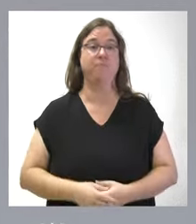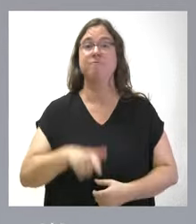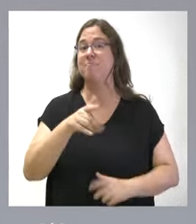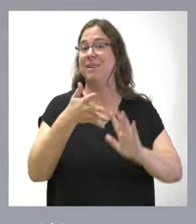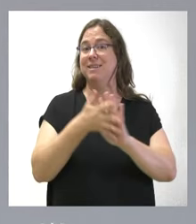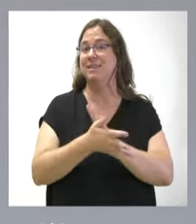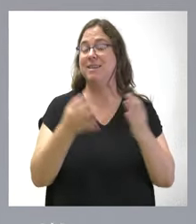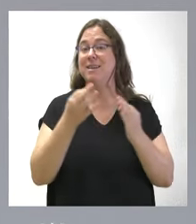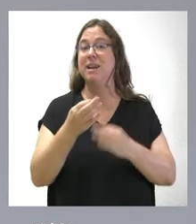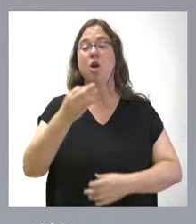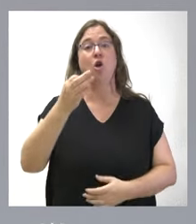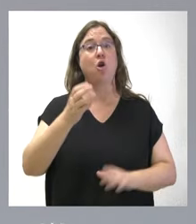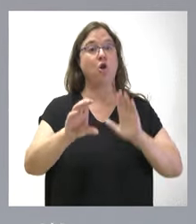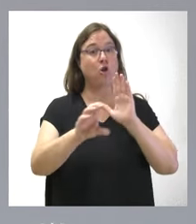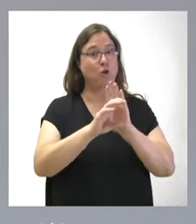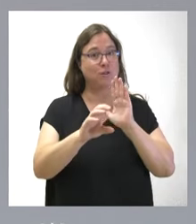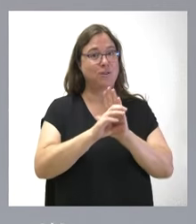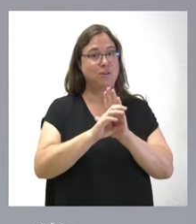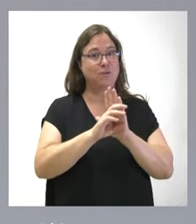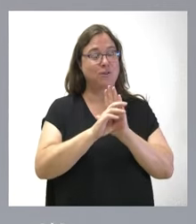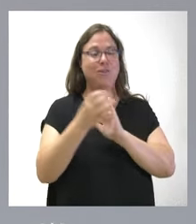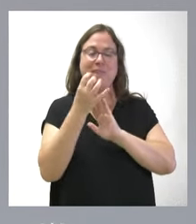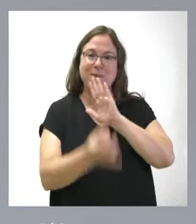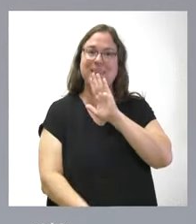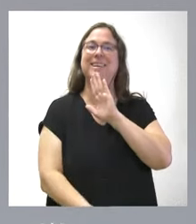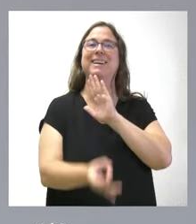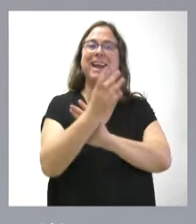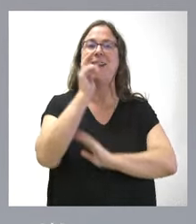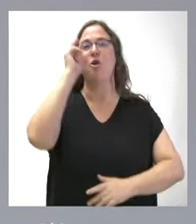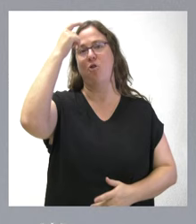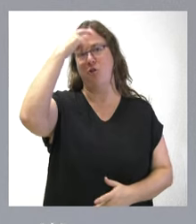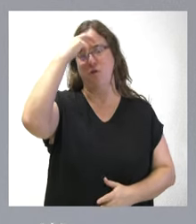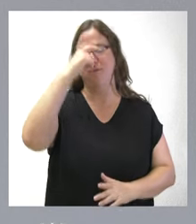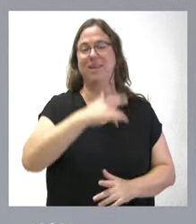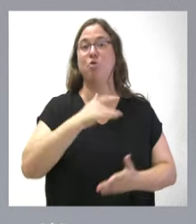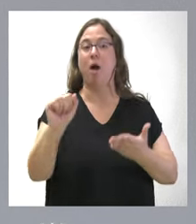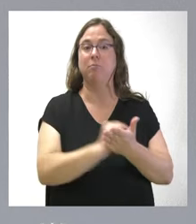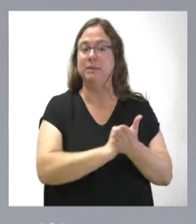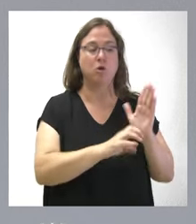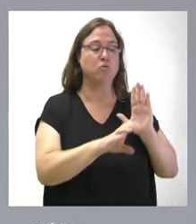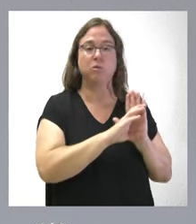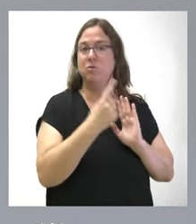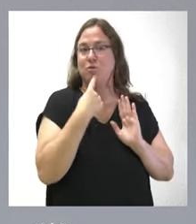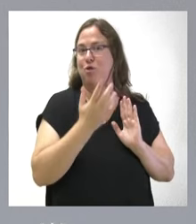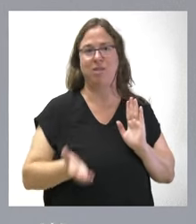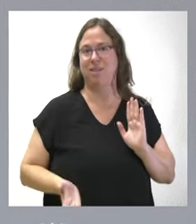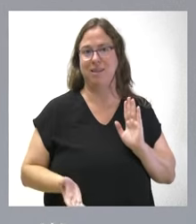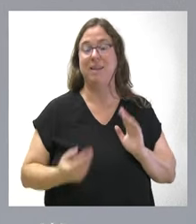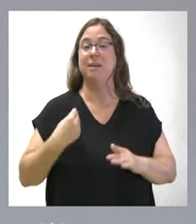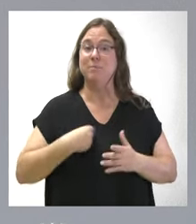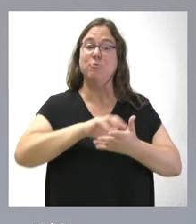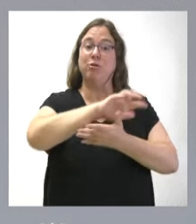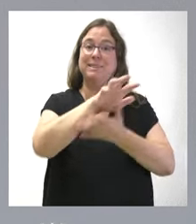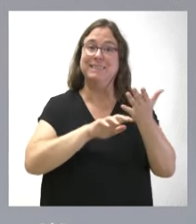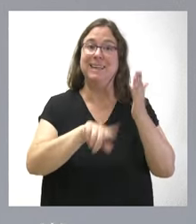que no existe en la Constitución que tiene que crear un concepto de amnistía. Como no está en la Constitución, el propio texto de